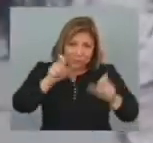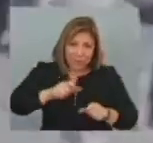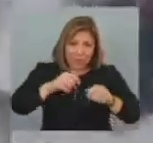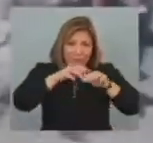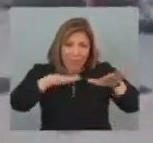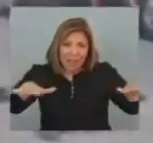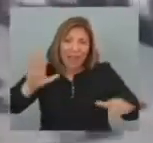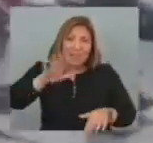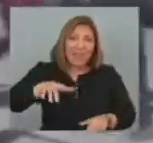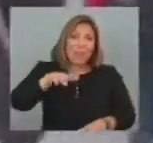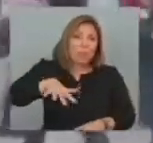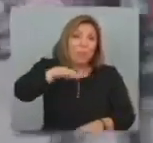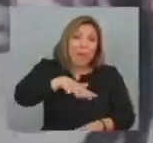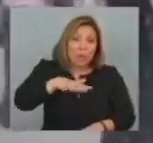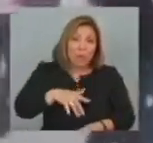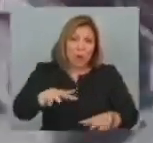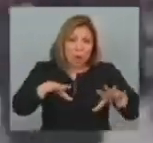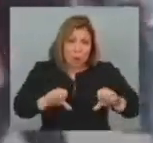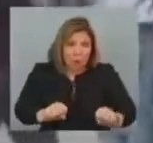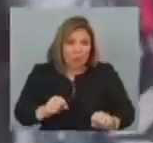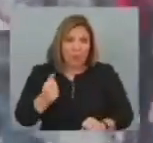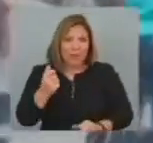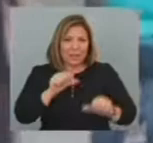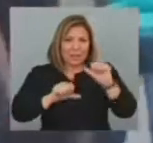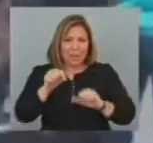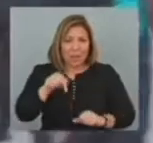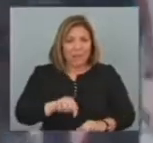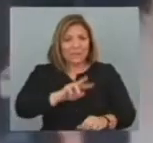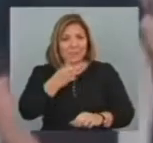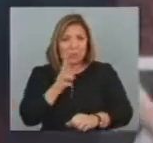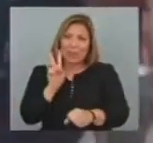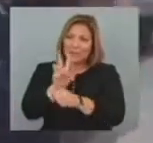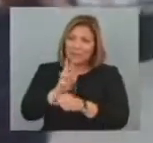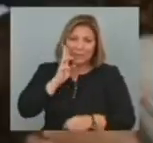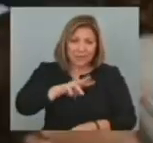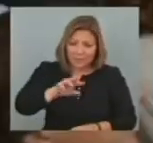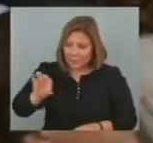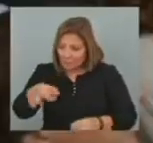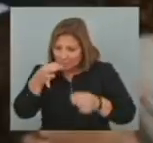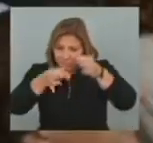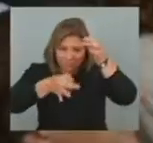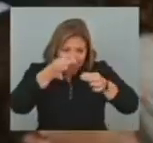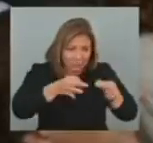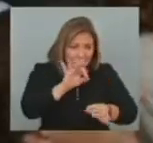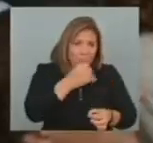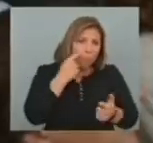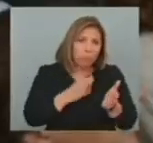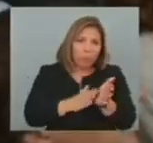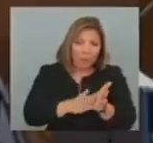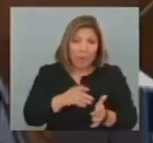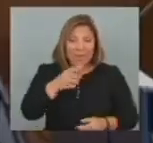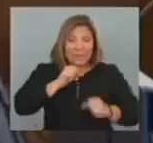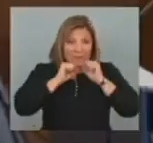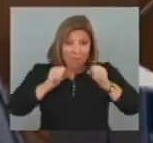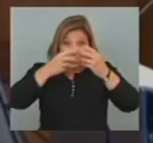Damasco tomados por los rebeldes Realizaron este miércoles su segunda visita a la zona para tomar muestras El secretario general de la